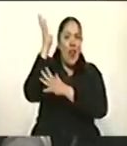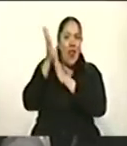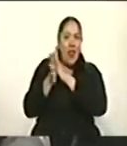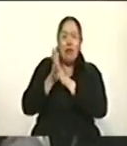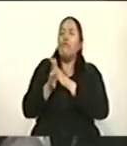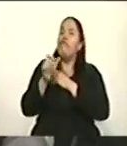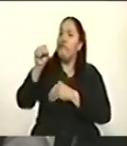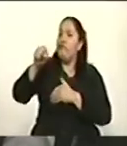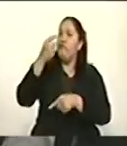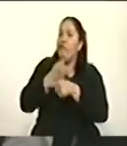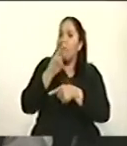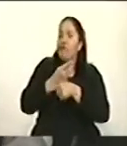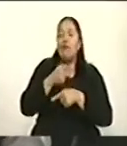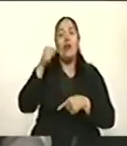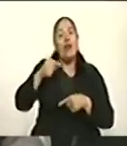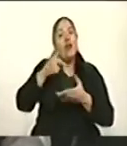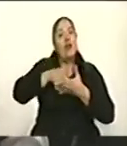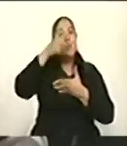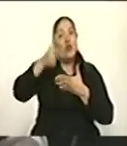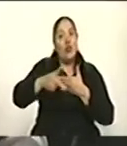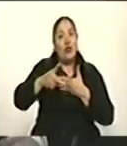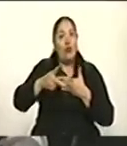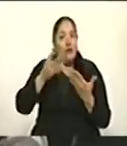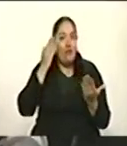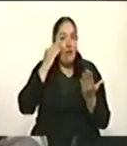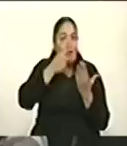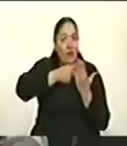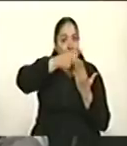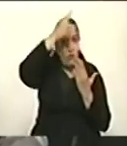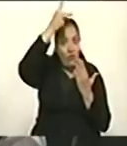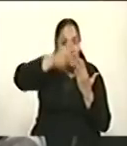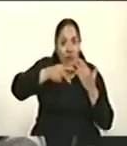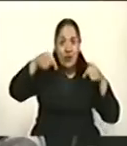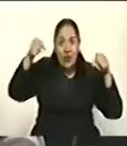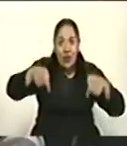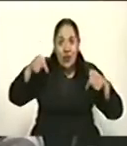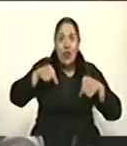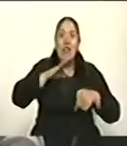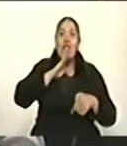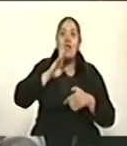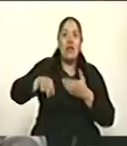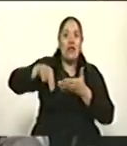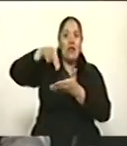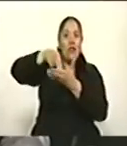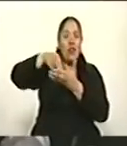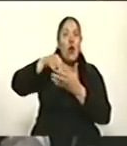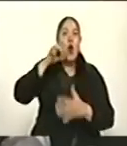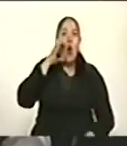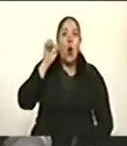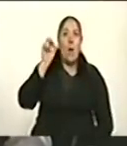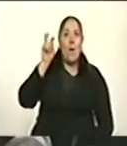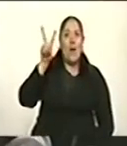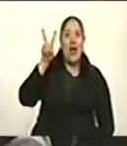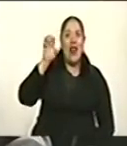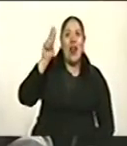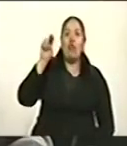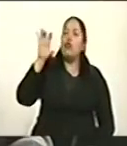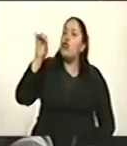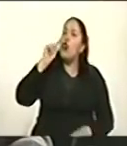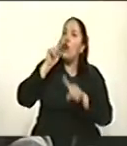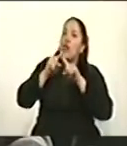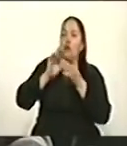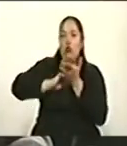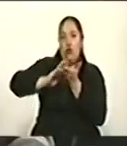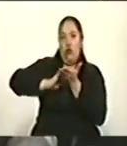en un proyecto que evidentemente, como lo ha expresado su autor, el doctor Velasco, busca solucionar el